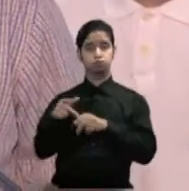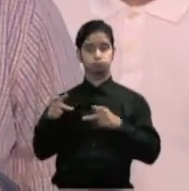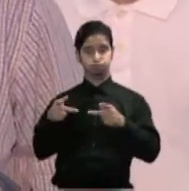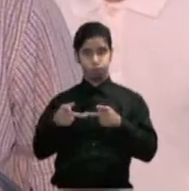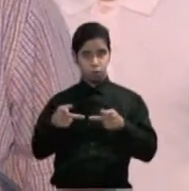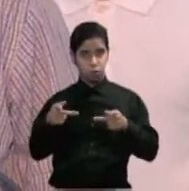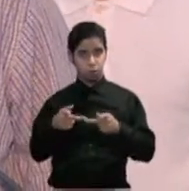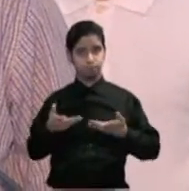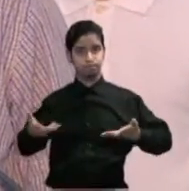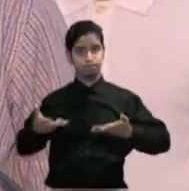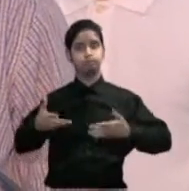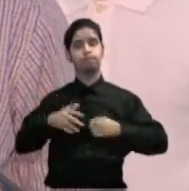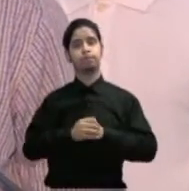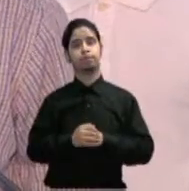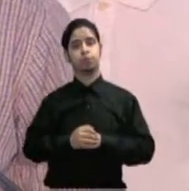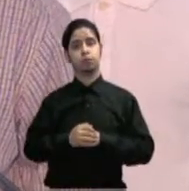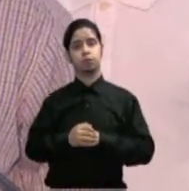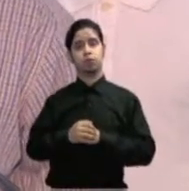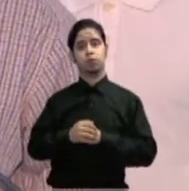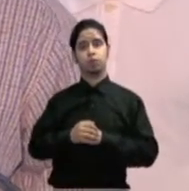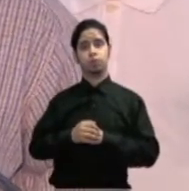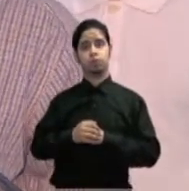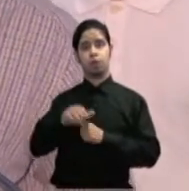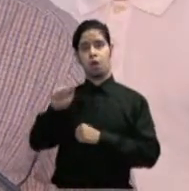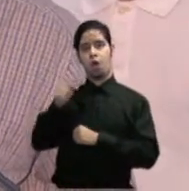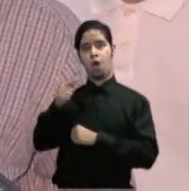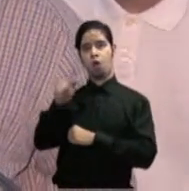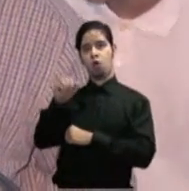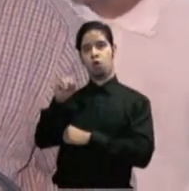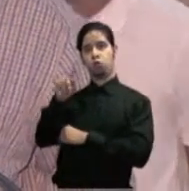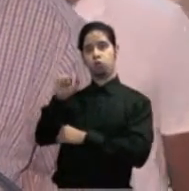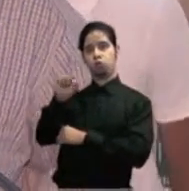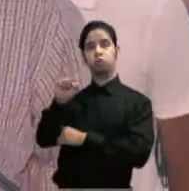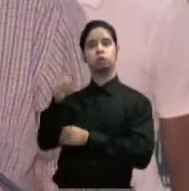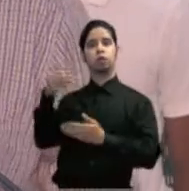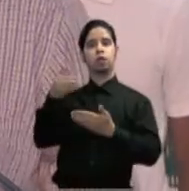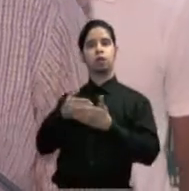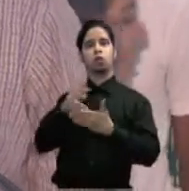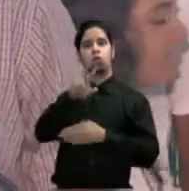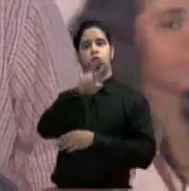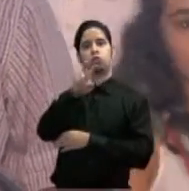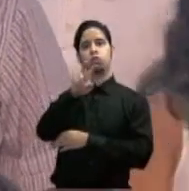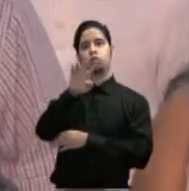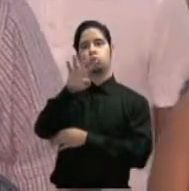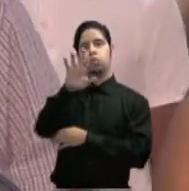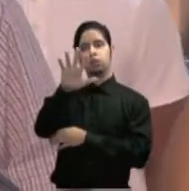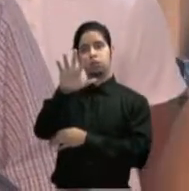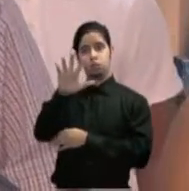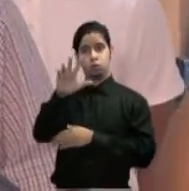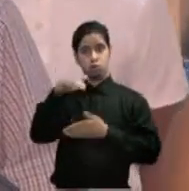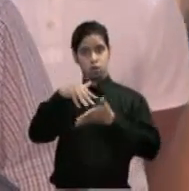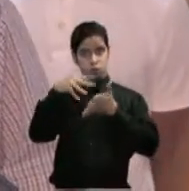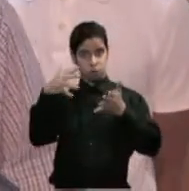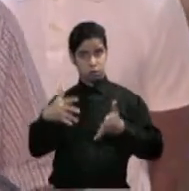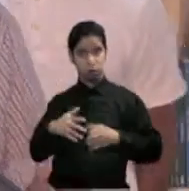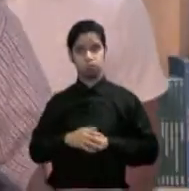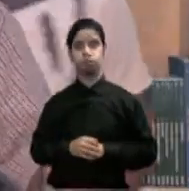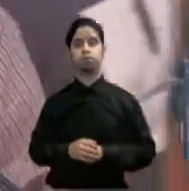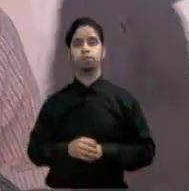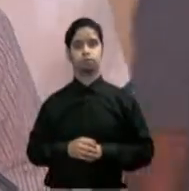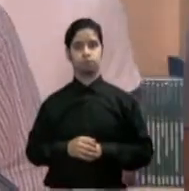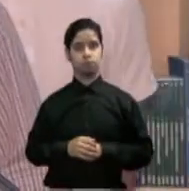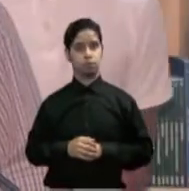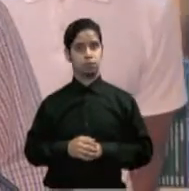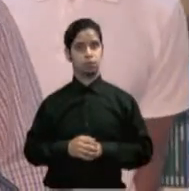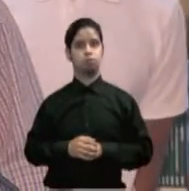a partir de agosto recibiremos cerca de 245 estudiantes que estarán pasando por la